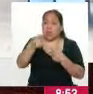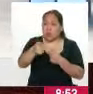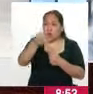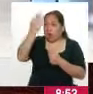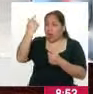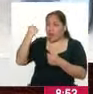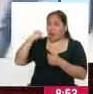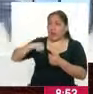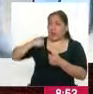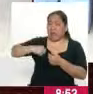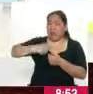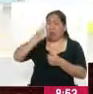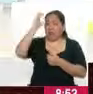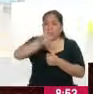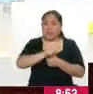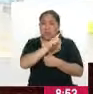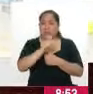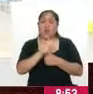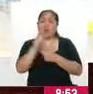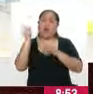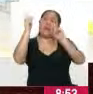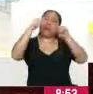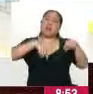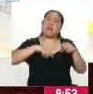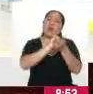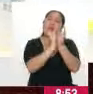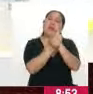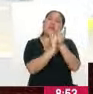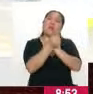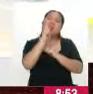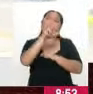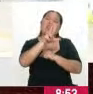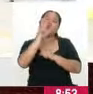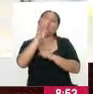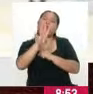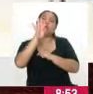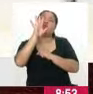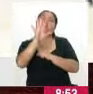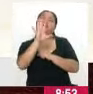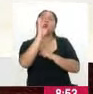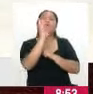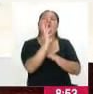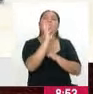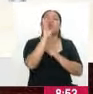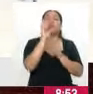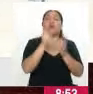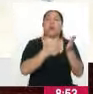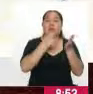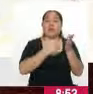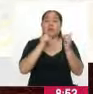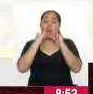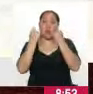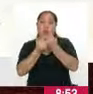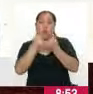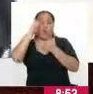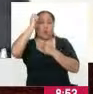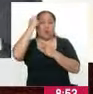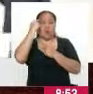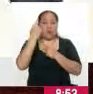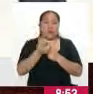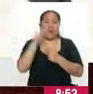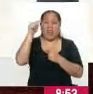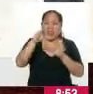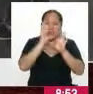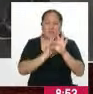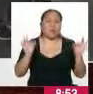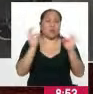antes o no, si han venido cambiando tres, cuatro, cinco, seis veces de partido, agrupación, ¿no? Entonces,